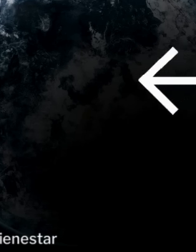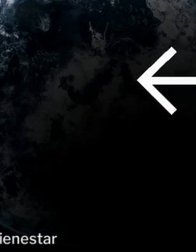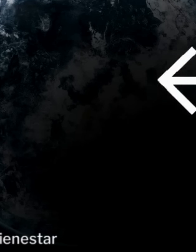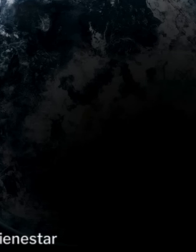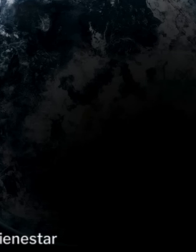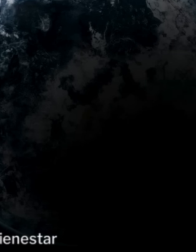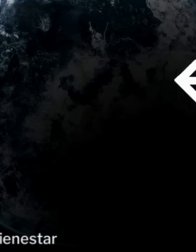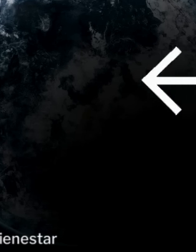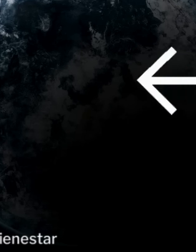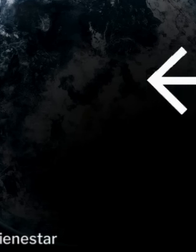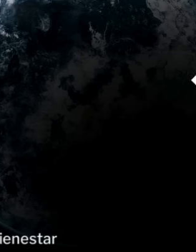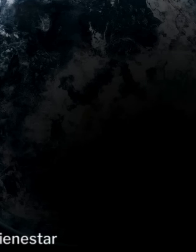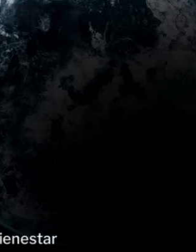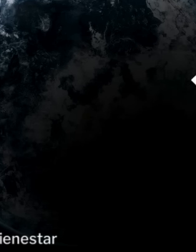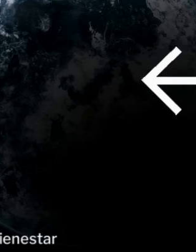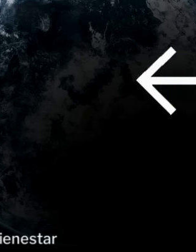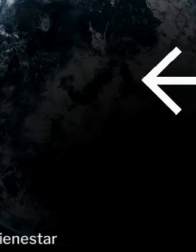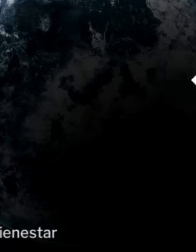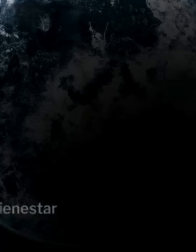López Obrador